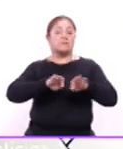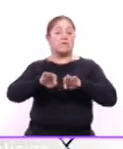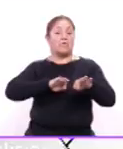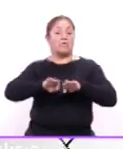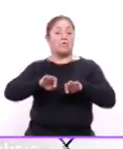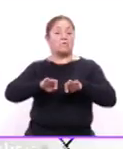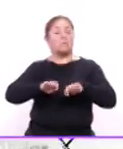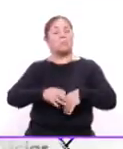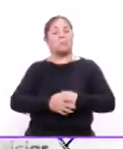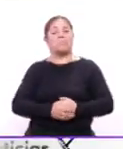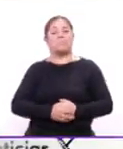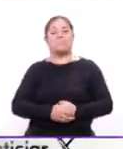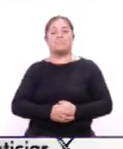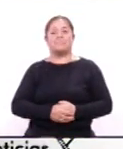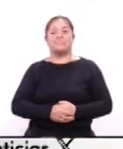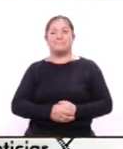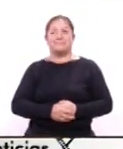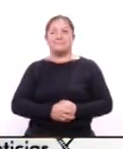activas.